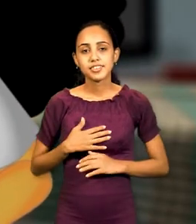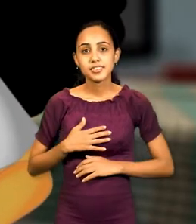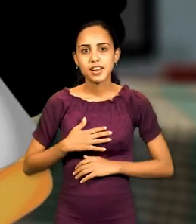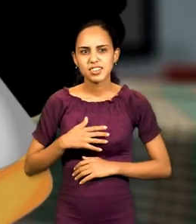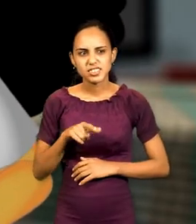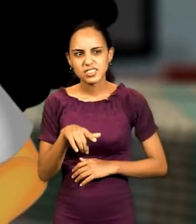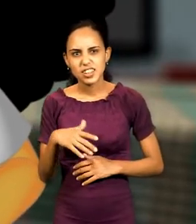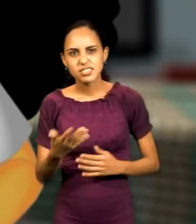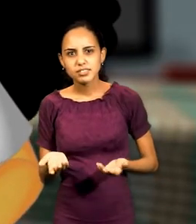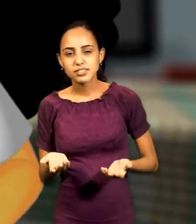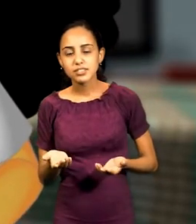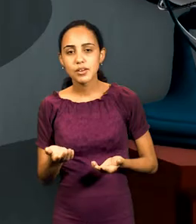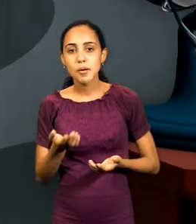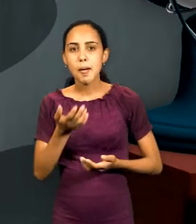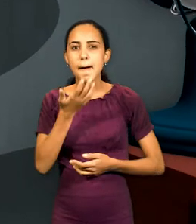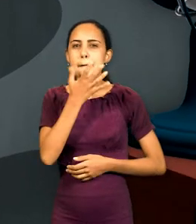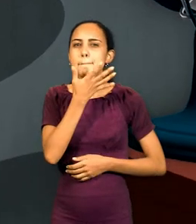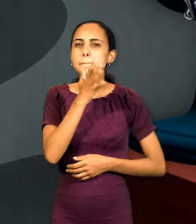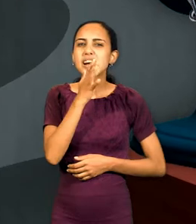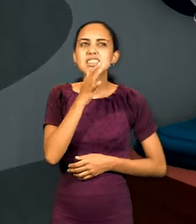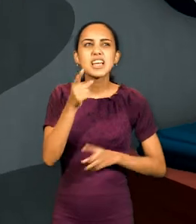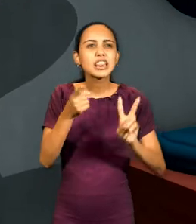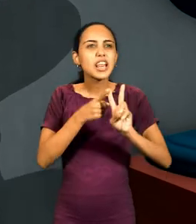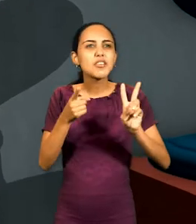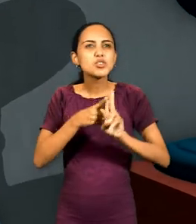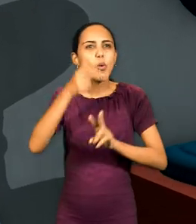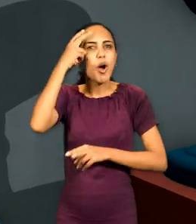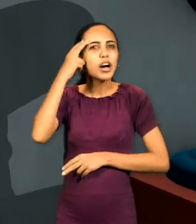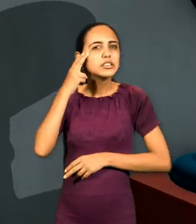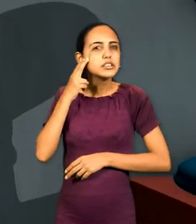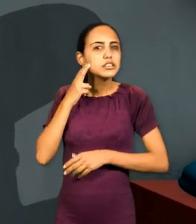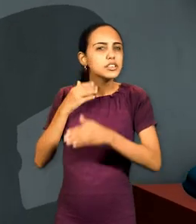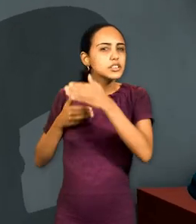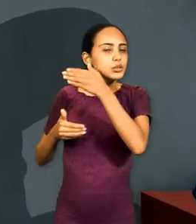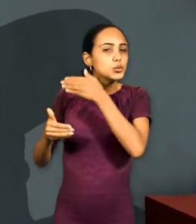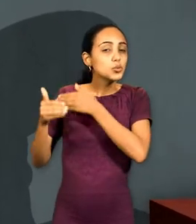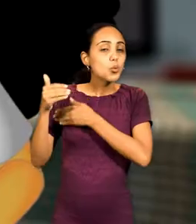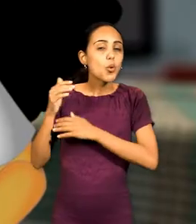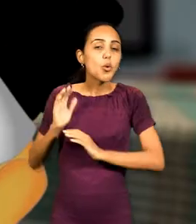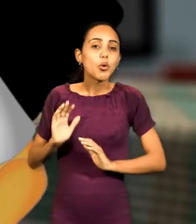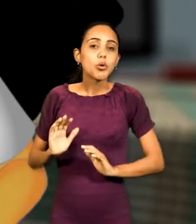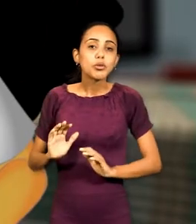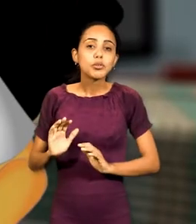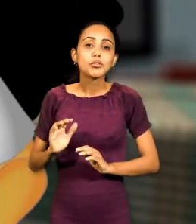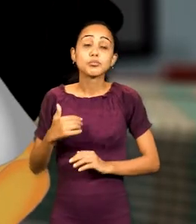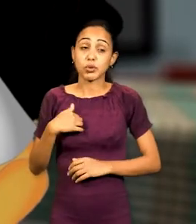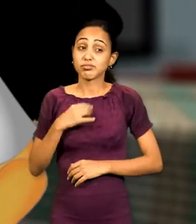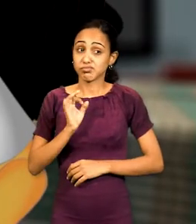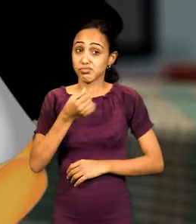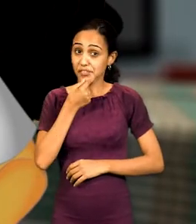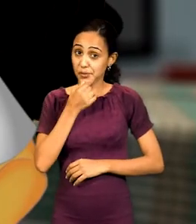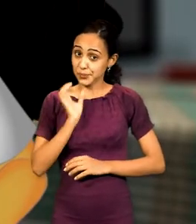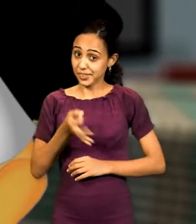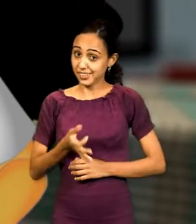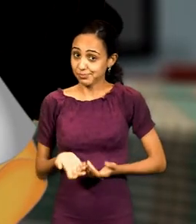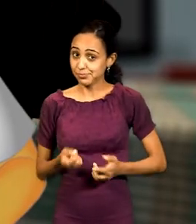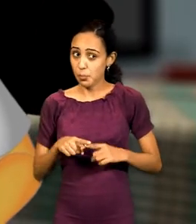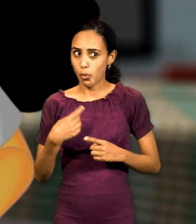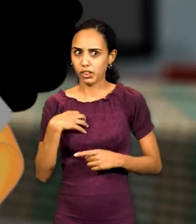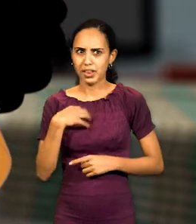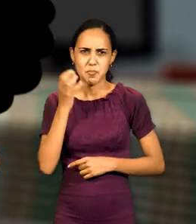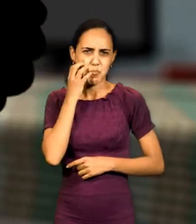¿Y eso qué es? Parece un televisor antiguo Bueno, viejo si es